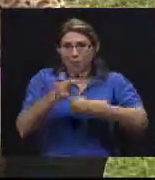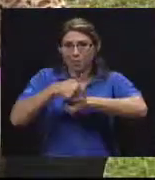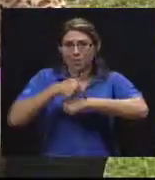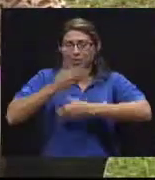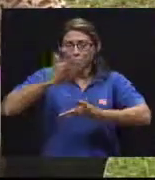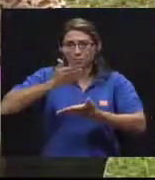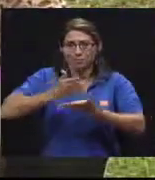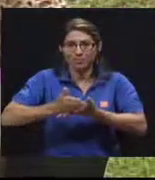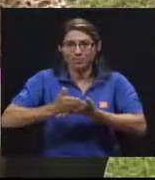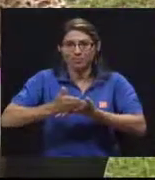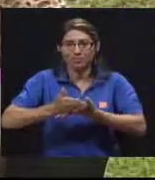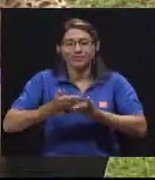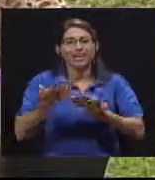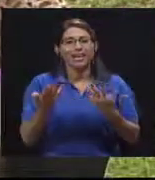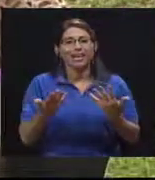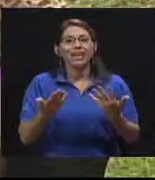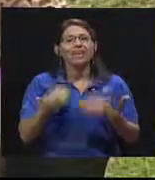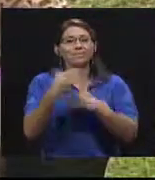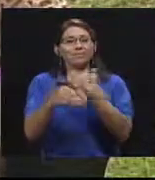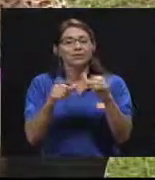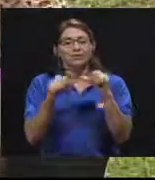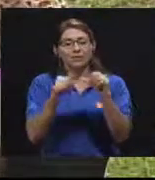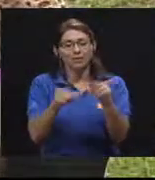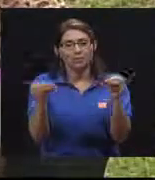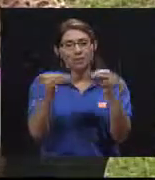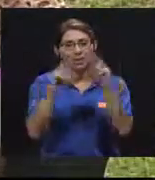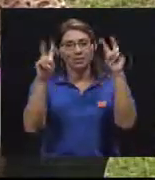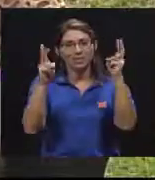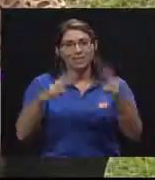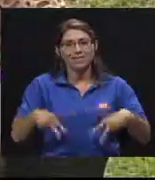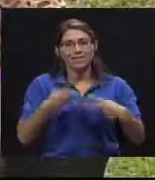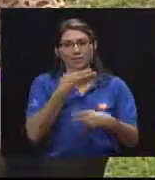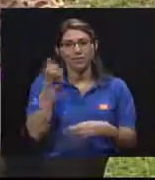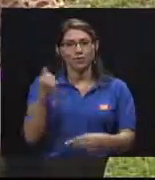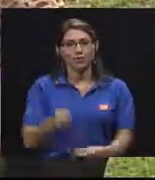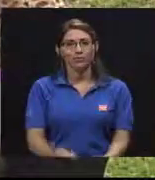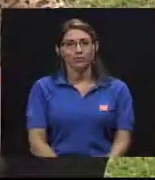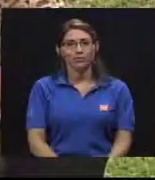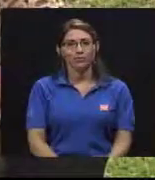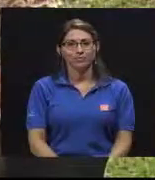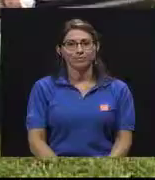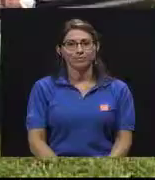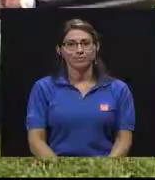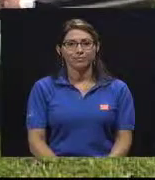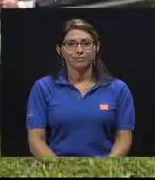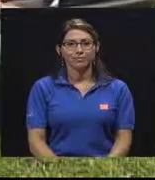adelante, porque ha llegado el momento de hacer una primera pausa en esta conversación. Regresamos con más de Vivir Mejor.